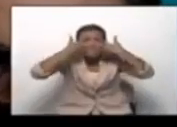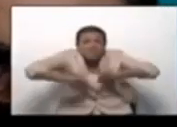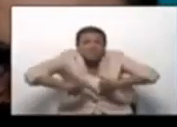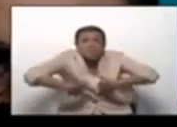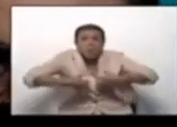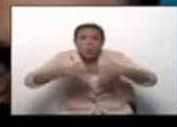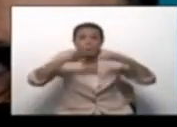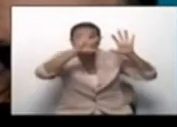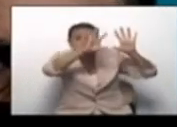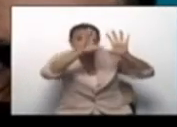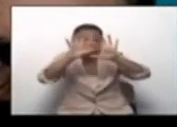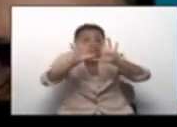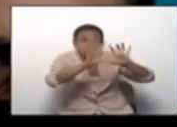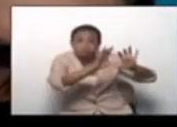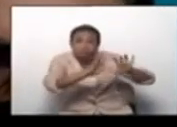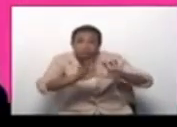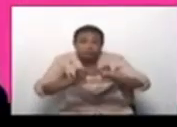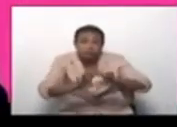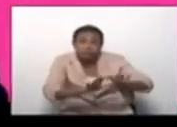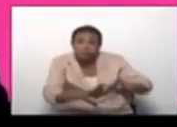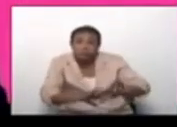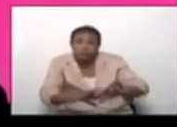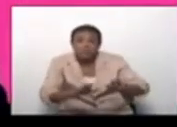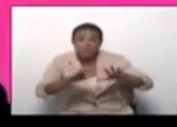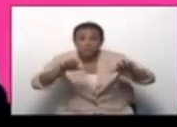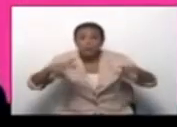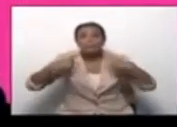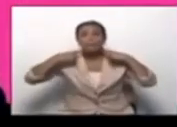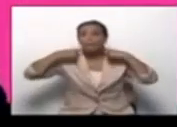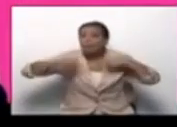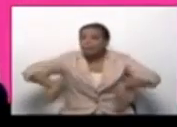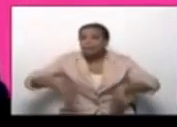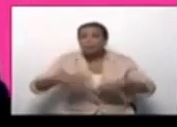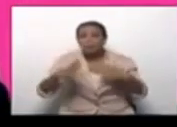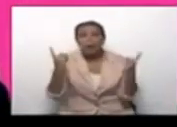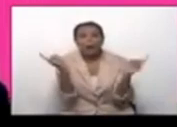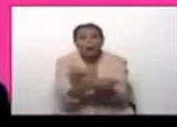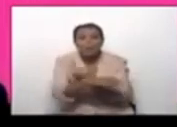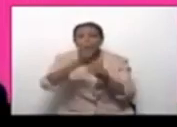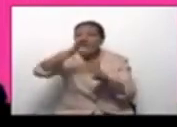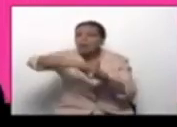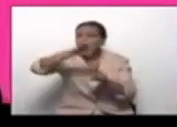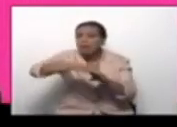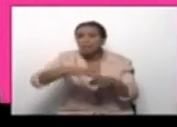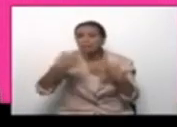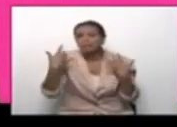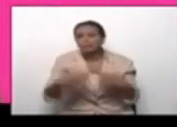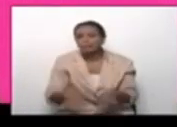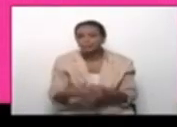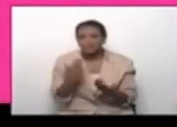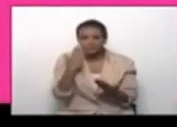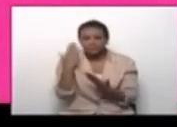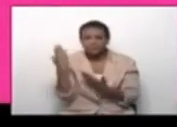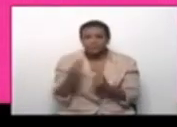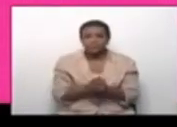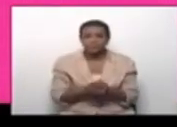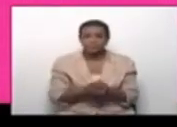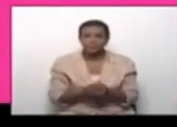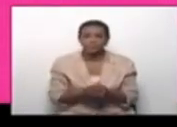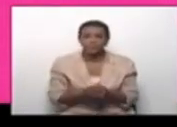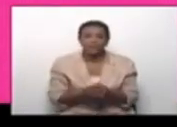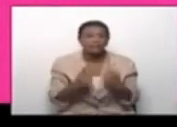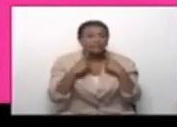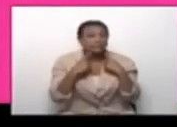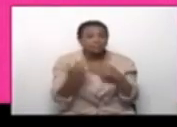nieve, hay grandes extensiones de nieve que se ha perdido, Presidente. ¿Cómo ha cambiado el cambio climático? ¿Cómo ha